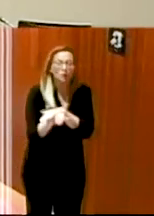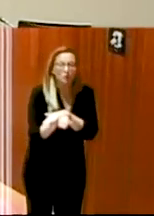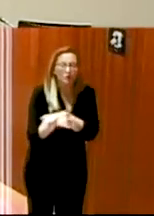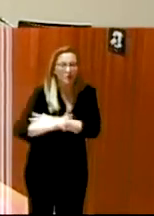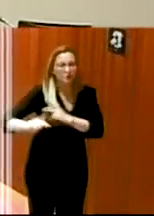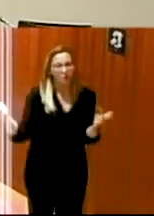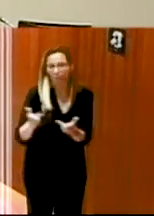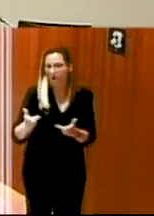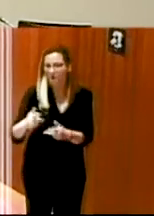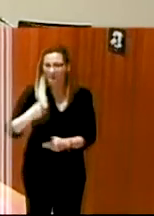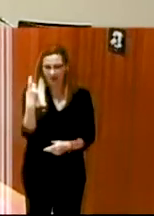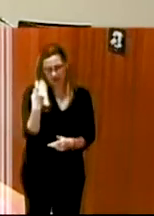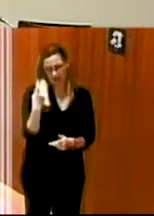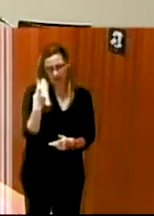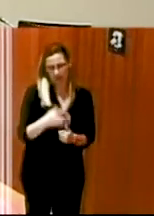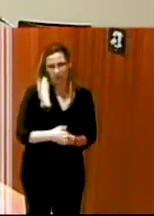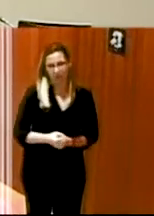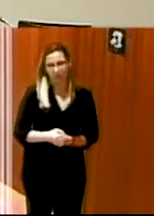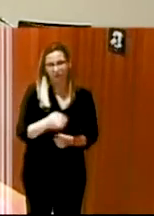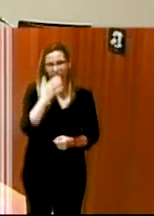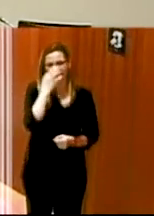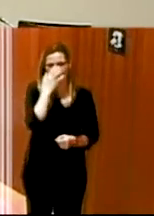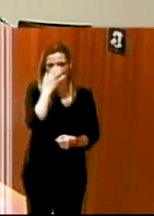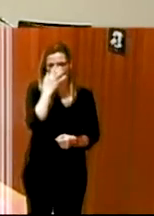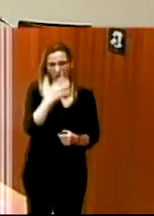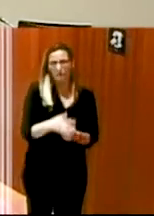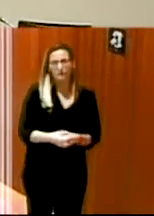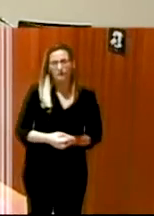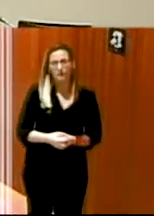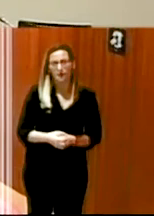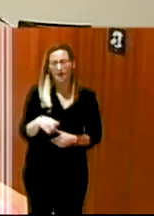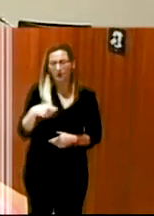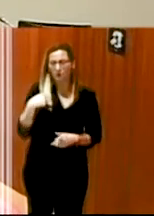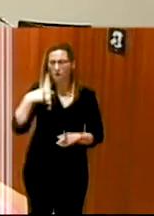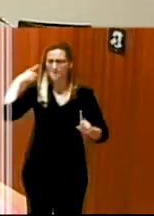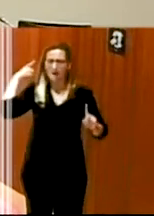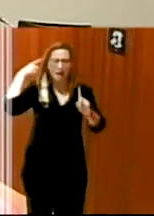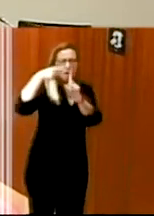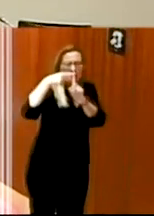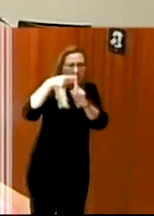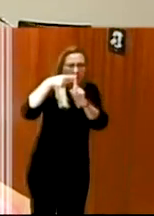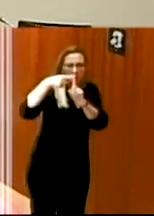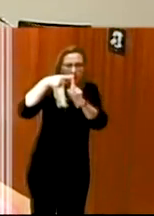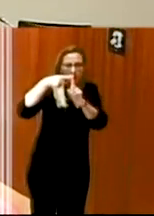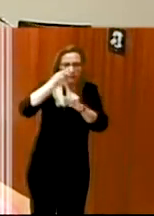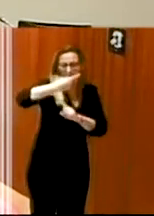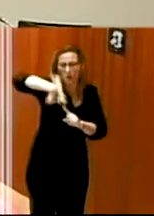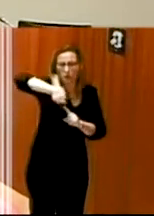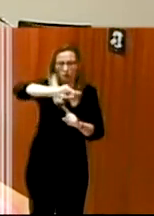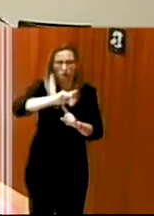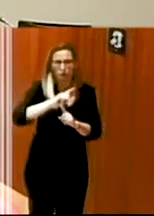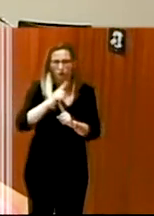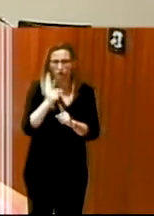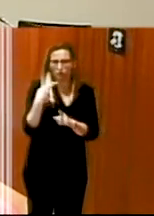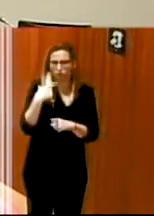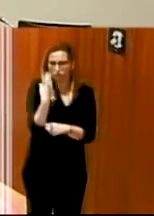necesario como decíamos antes pero creo que es el reto ese es el reto que tenemos ya entre manos